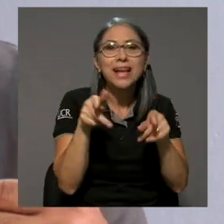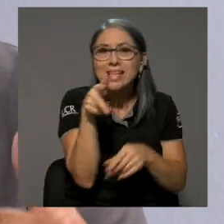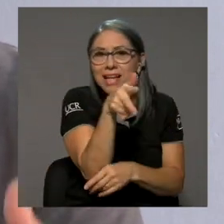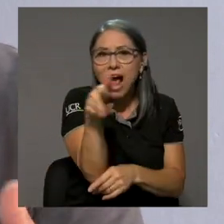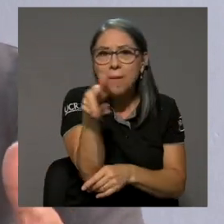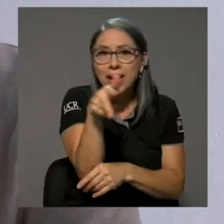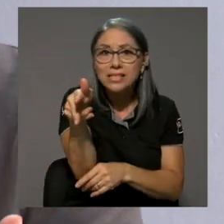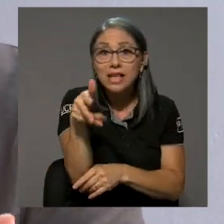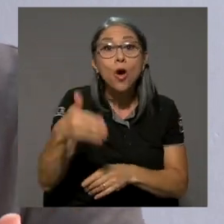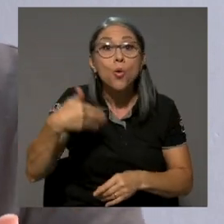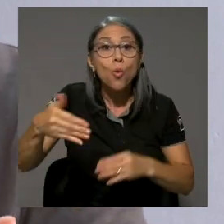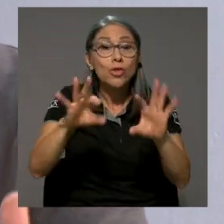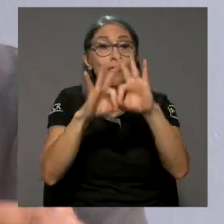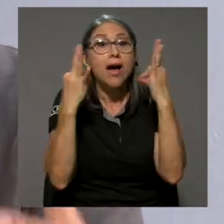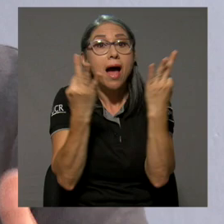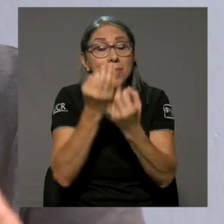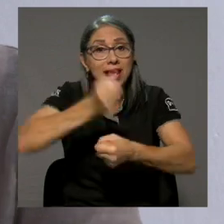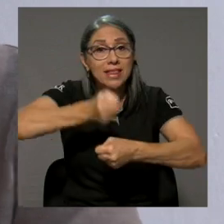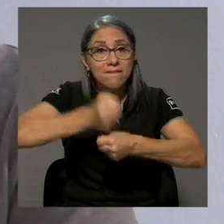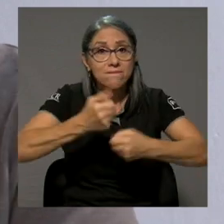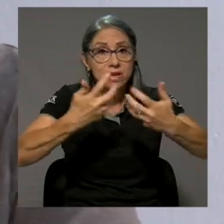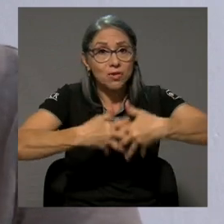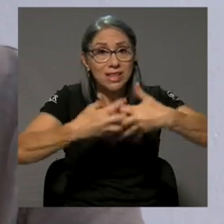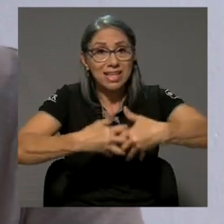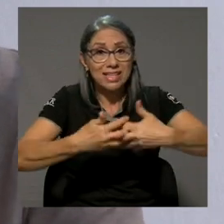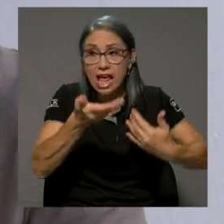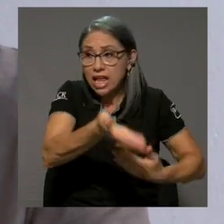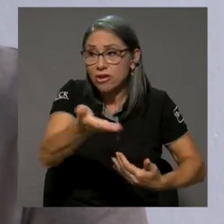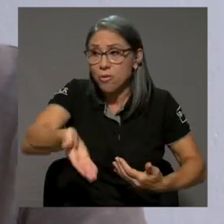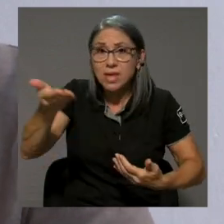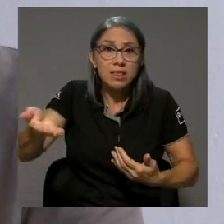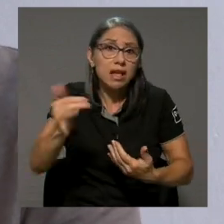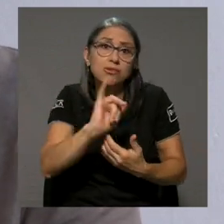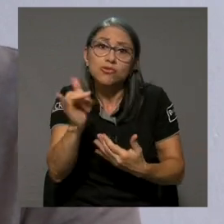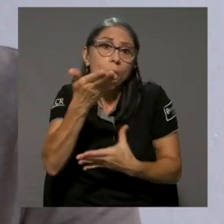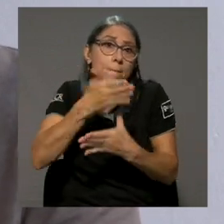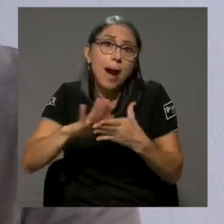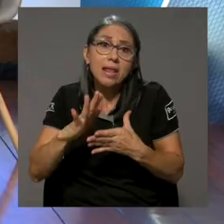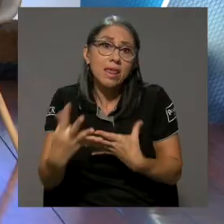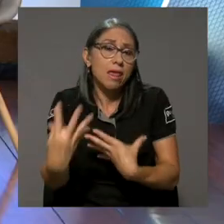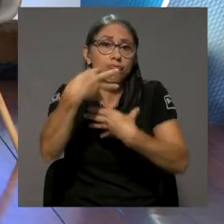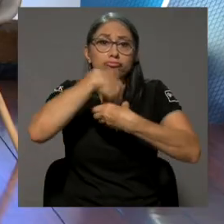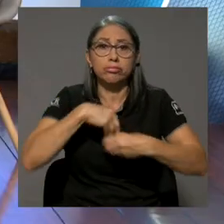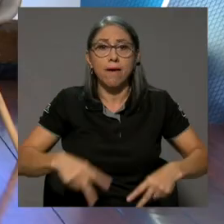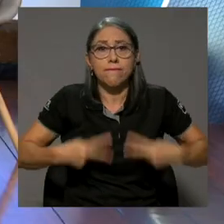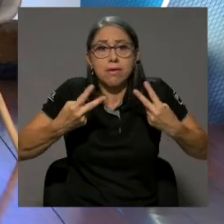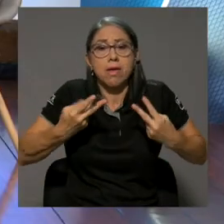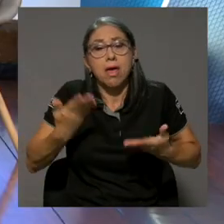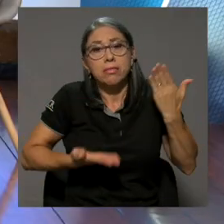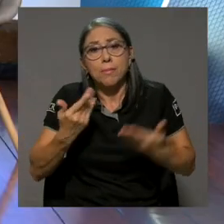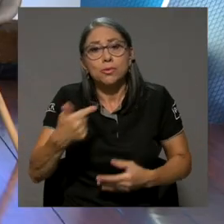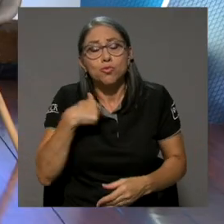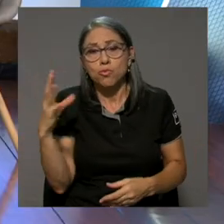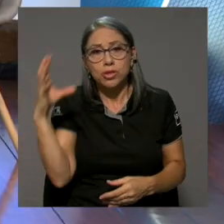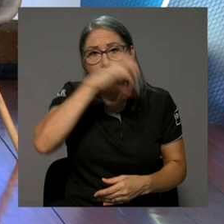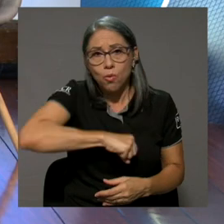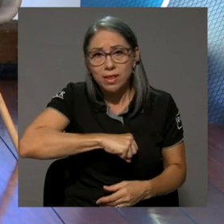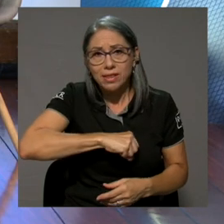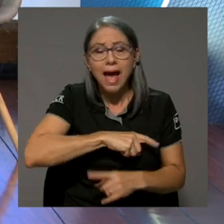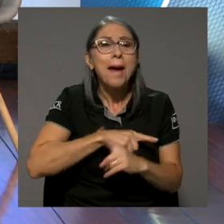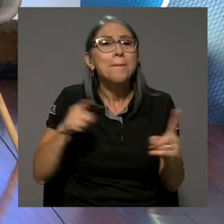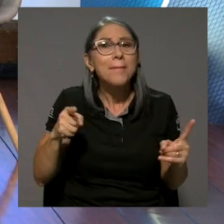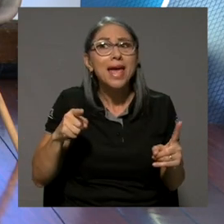trabaja en una industria, las herramientas de esa industria se vuelven parte de tu día a día y quizás uno no se da cuenta,